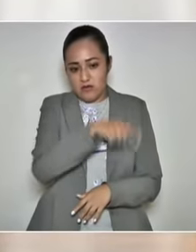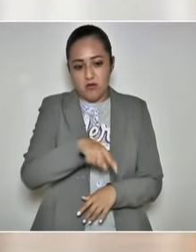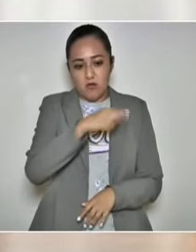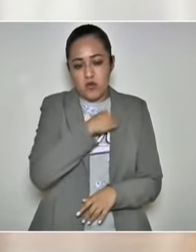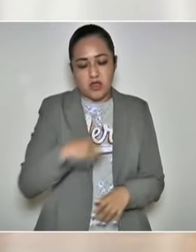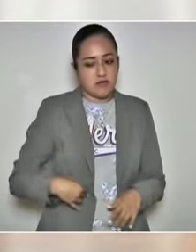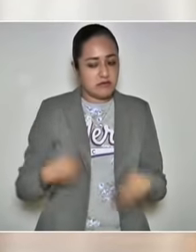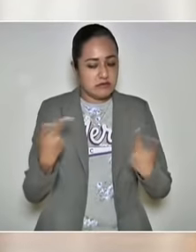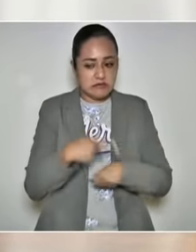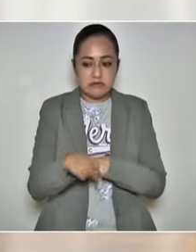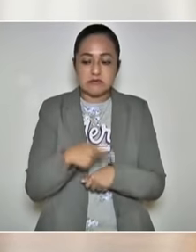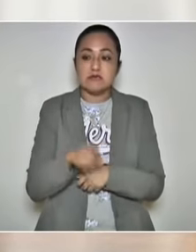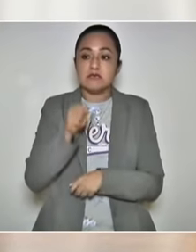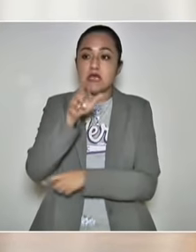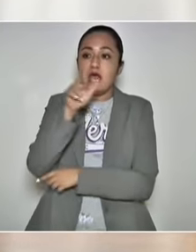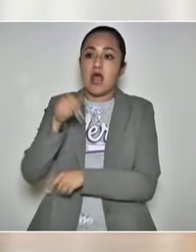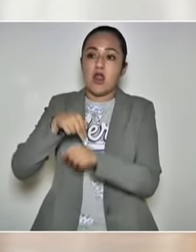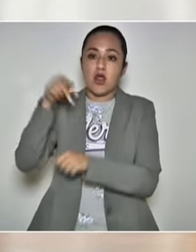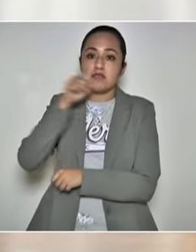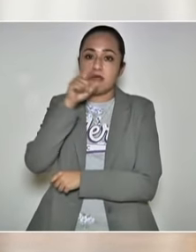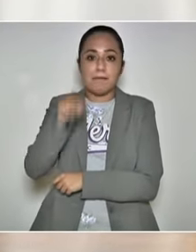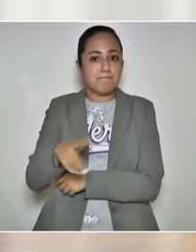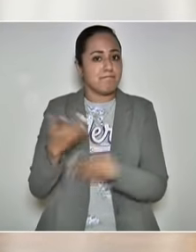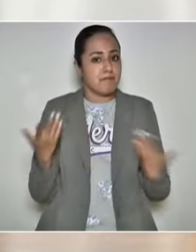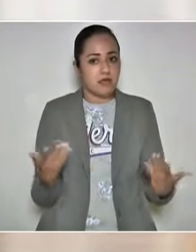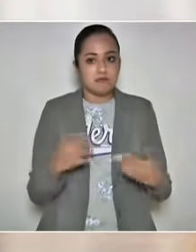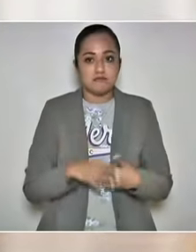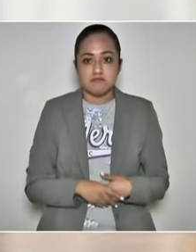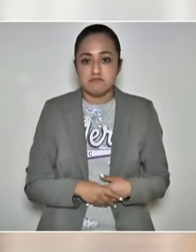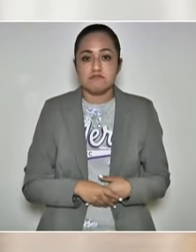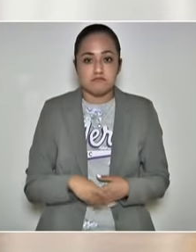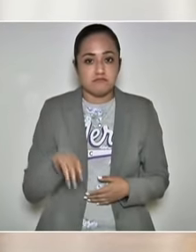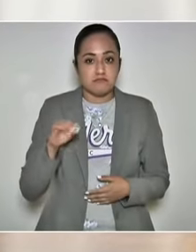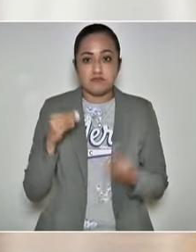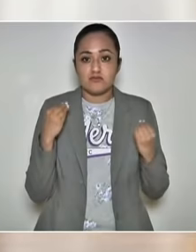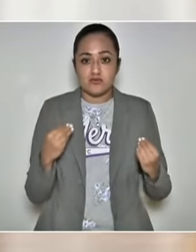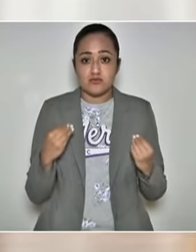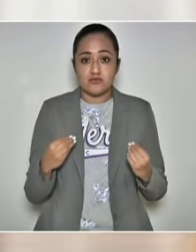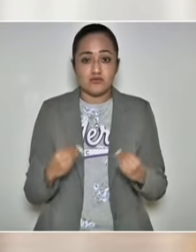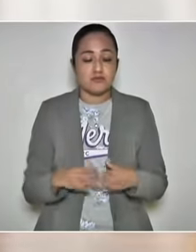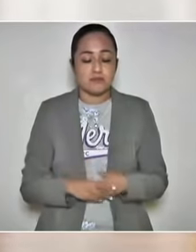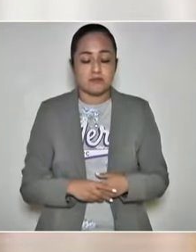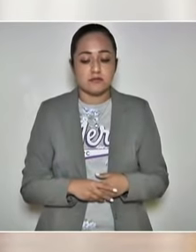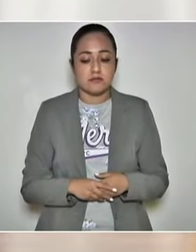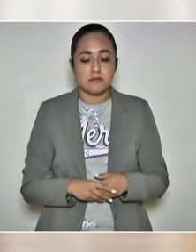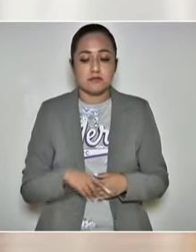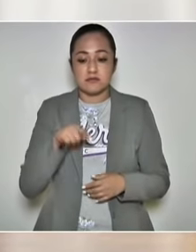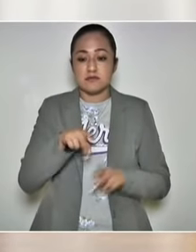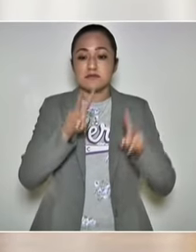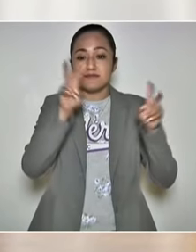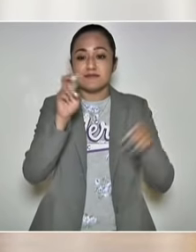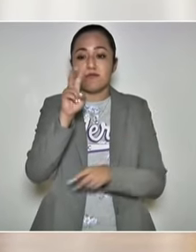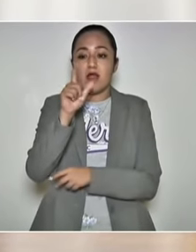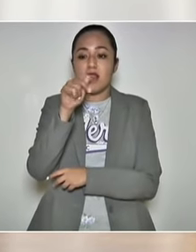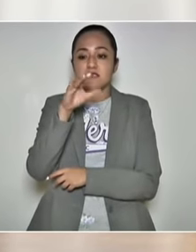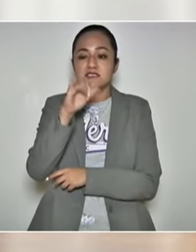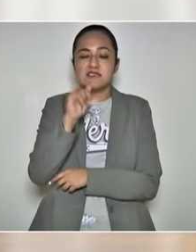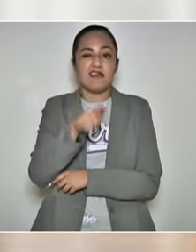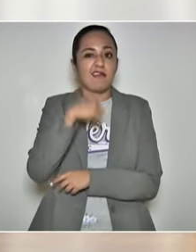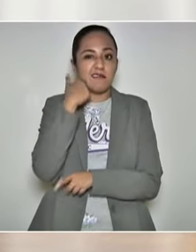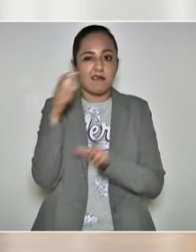En la Sierra Norte también, también. Los Valencia quieren seguir ejerciendo